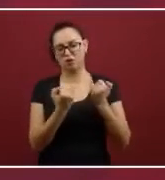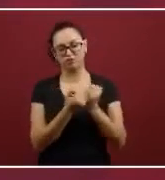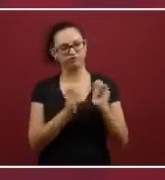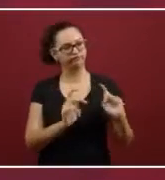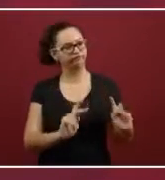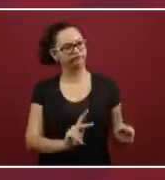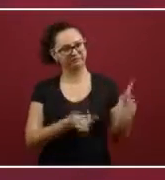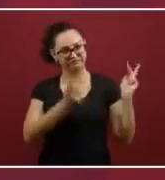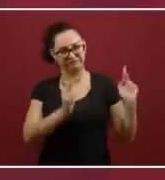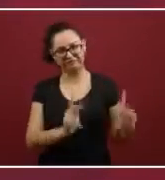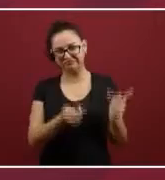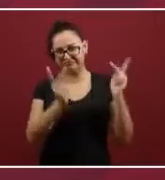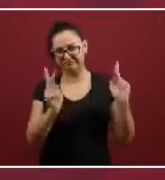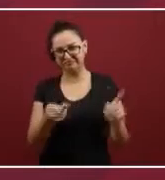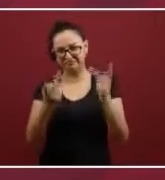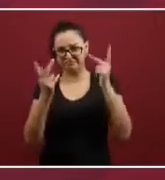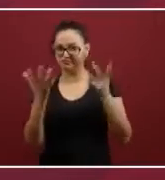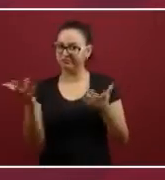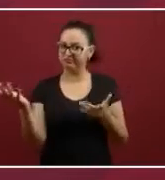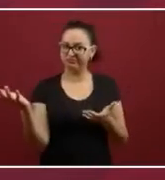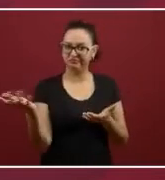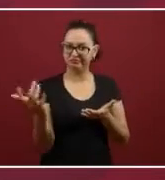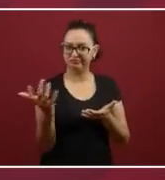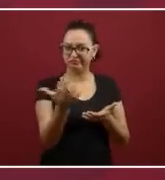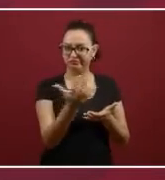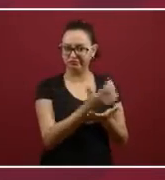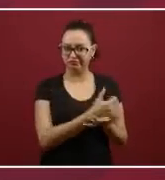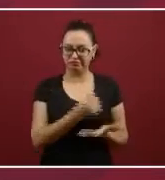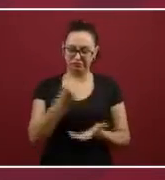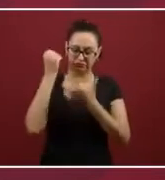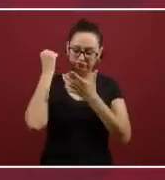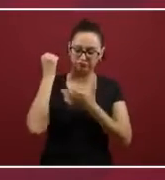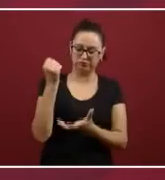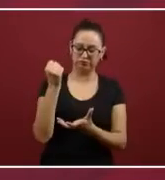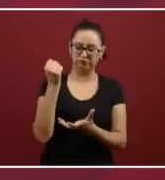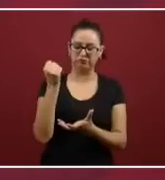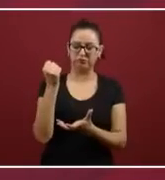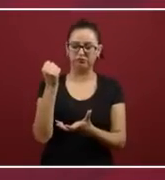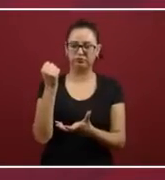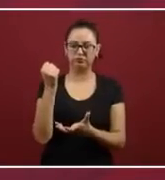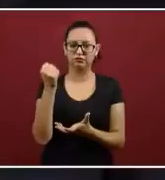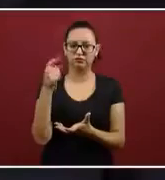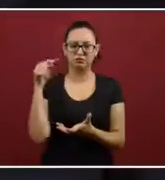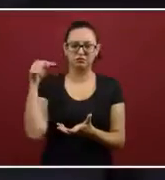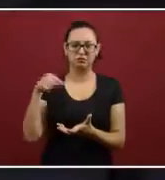Esa es la segunda, para